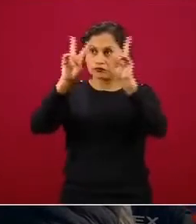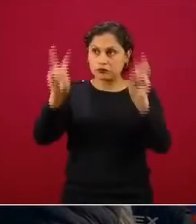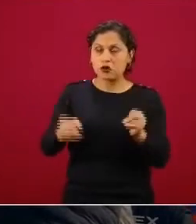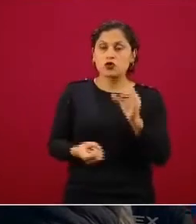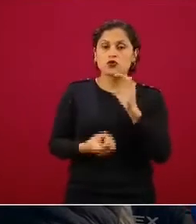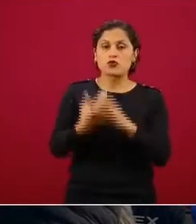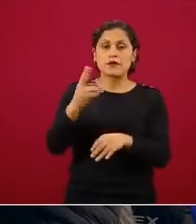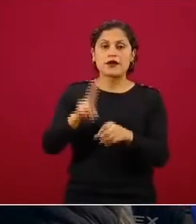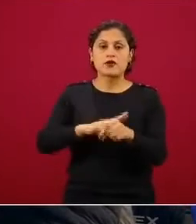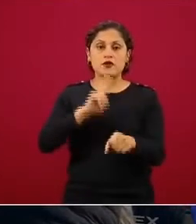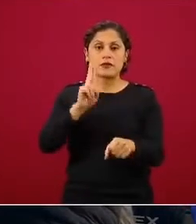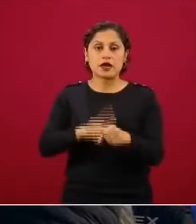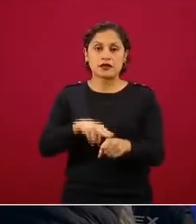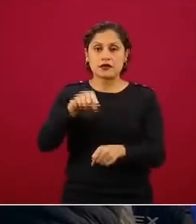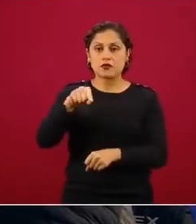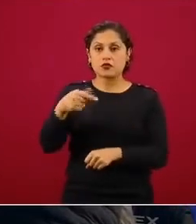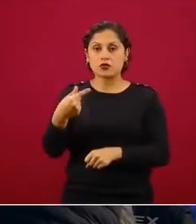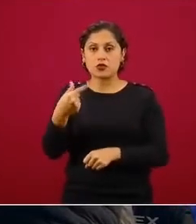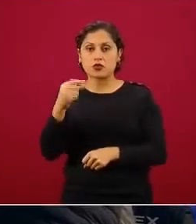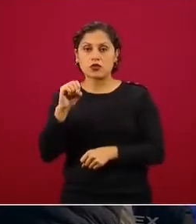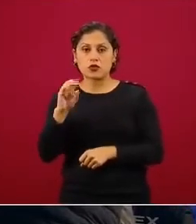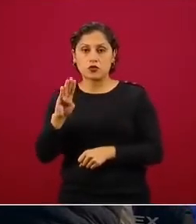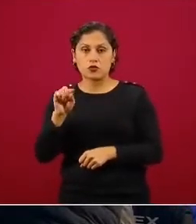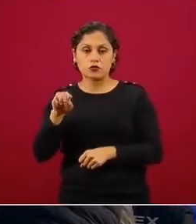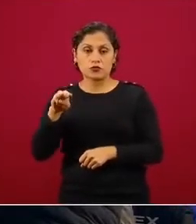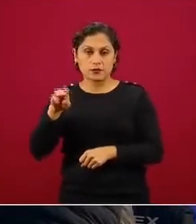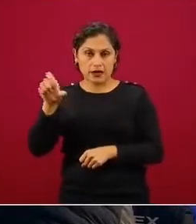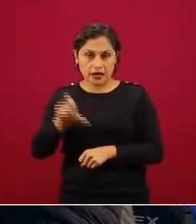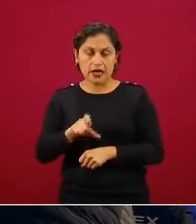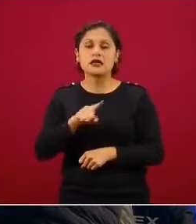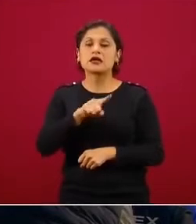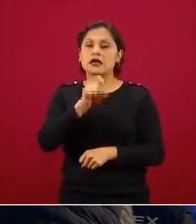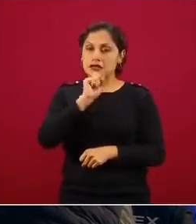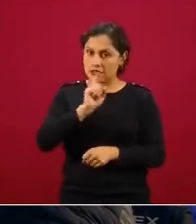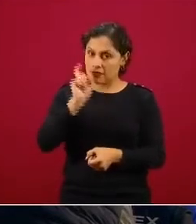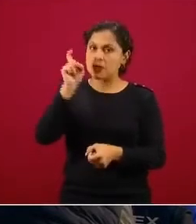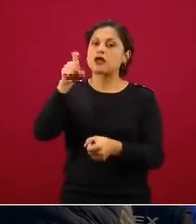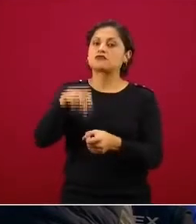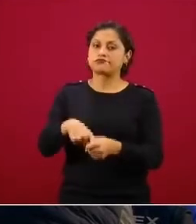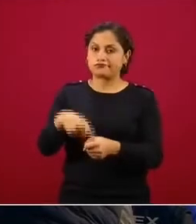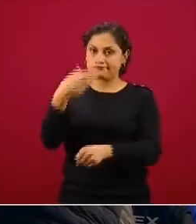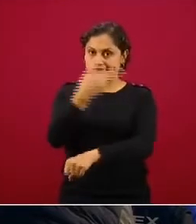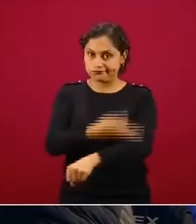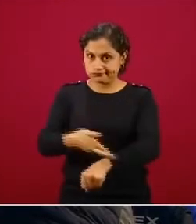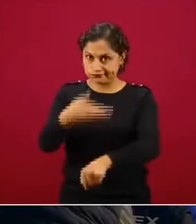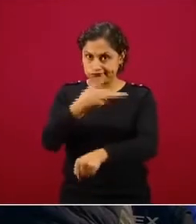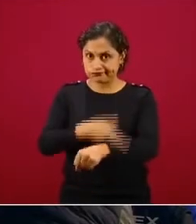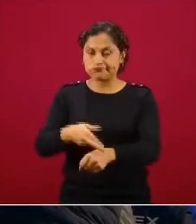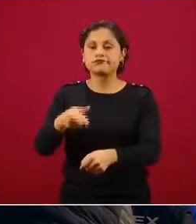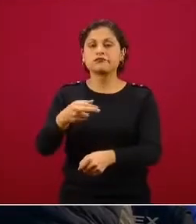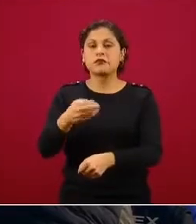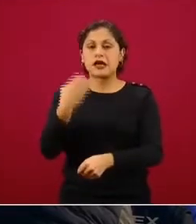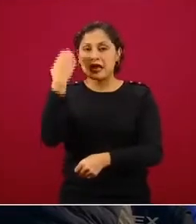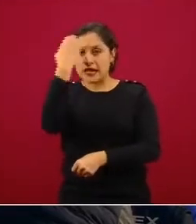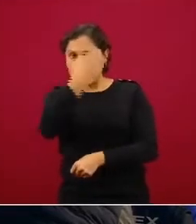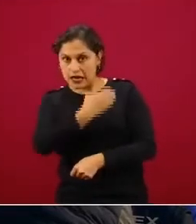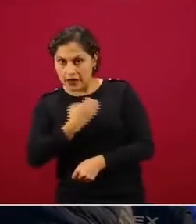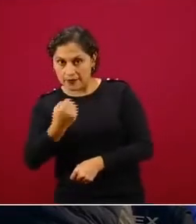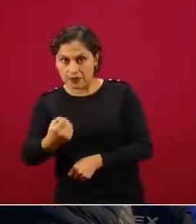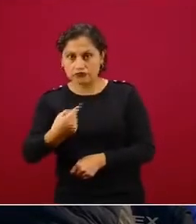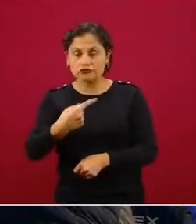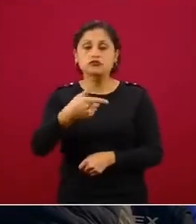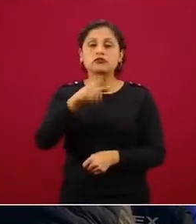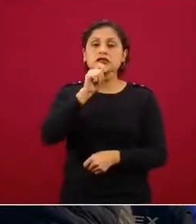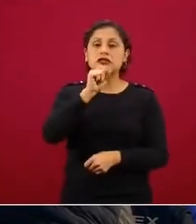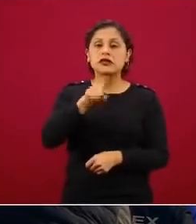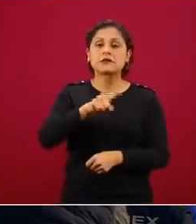.mx, registrarse, hacer también su autoevaluación y ya no tienen que esperar. En ese momento